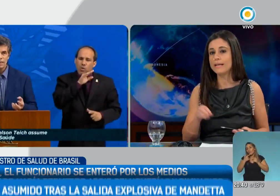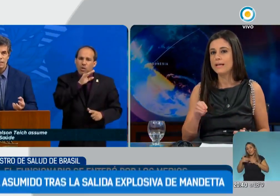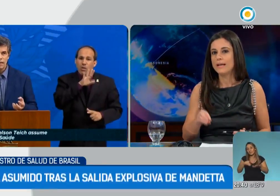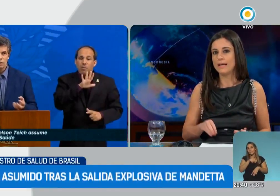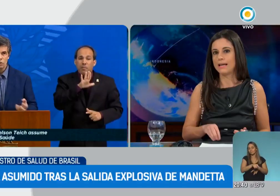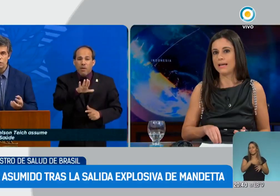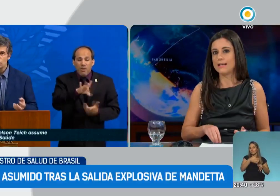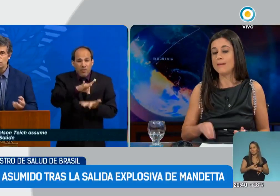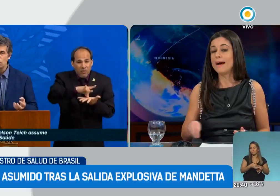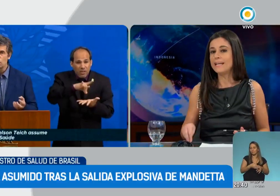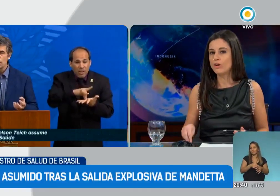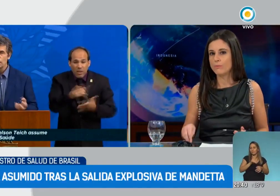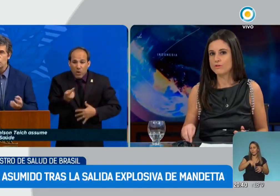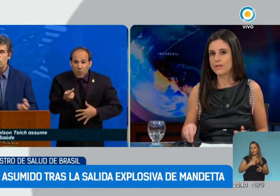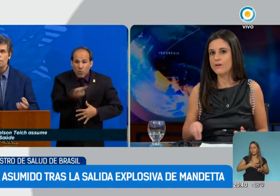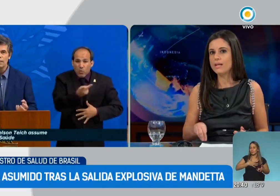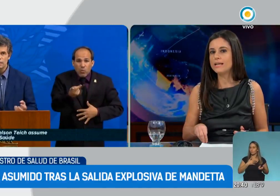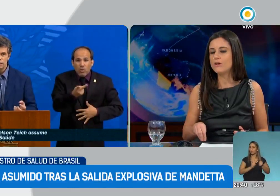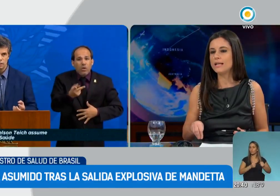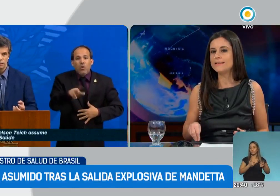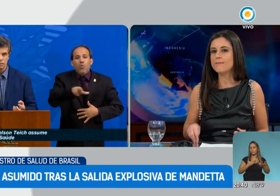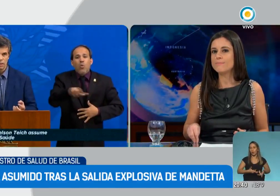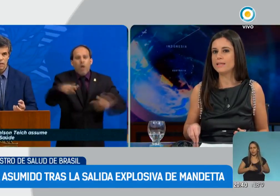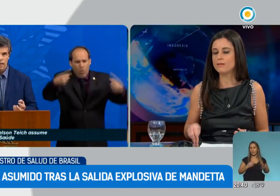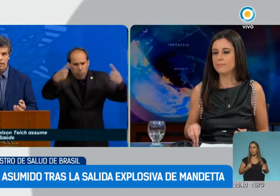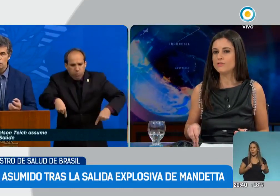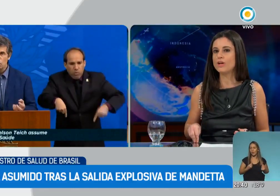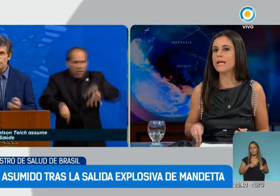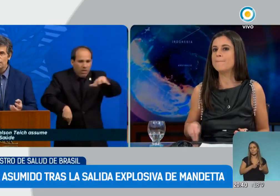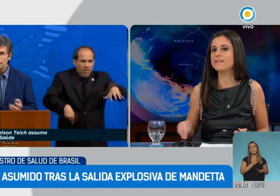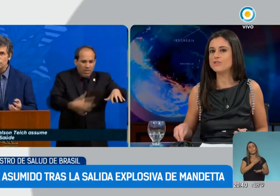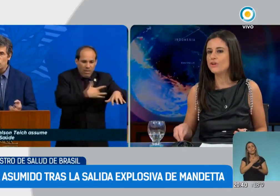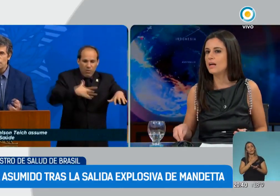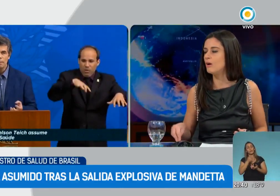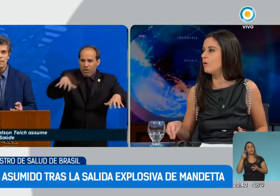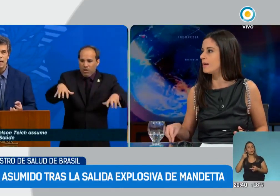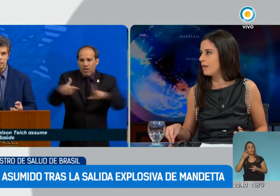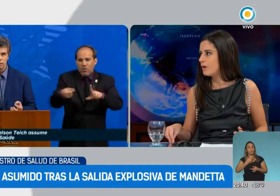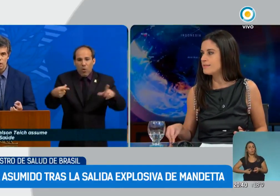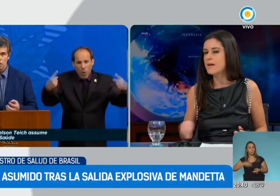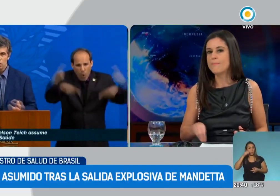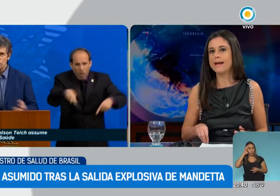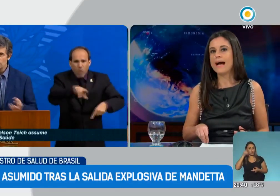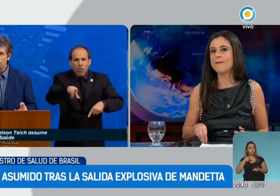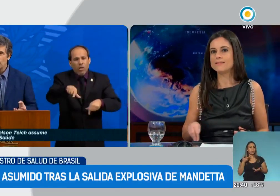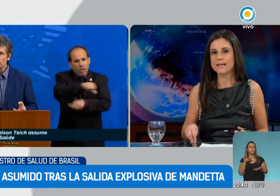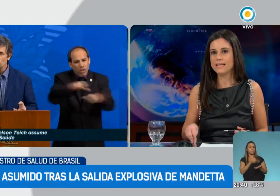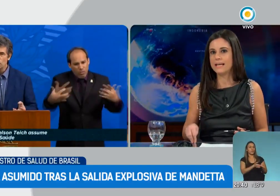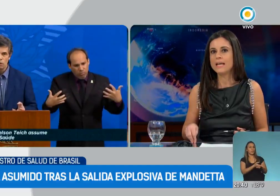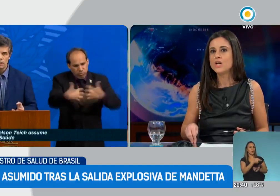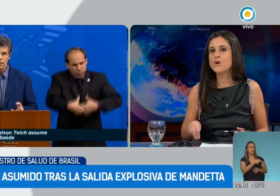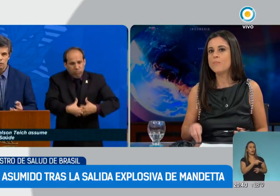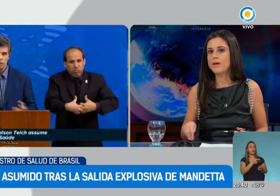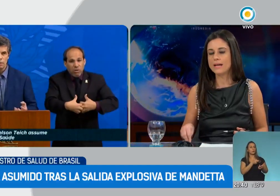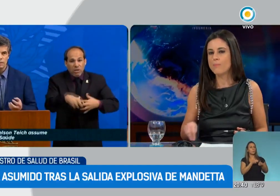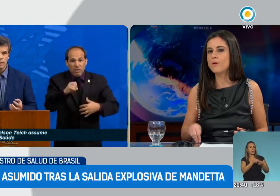tema sobre el manejo de Bolsonaro, es que lo que le estaba pidiendo al ministro es que presione a los gobernadores para avanzar